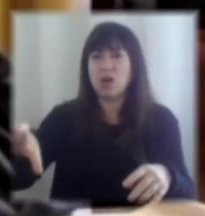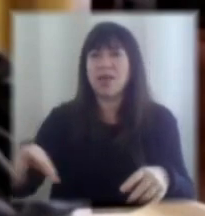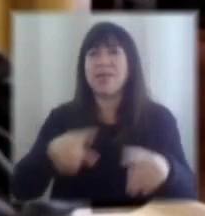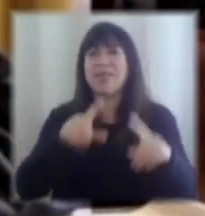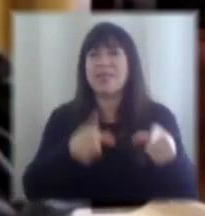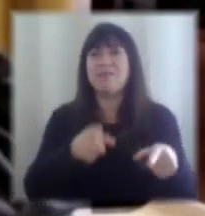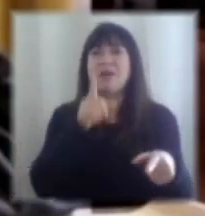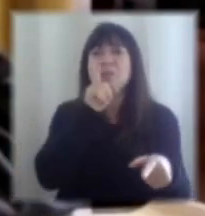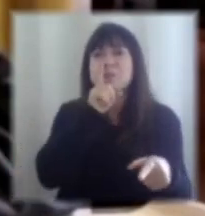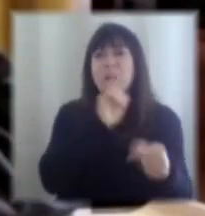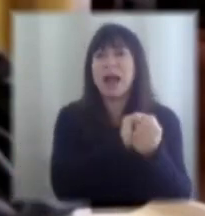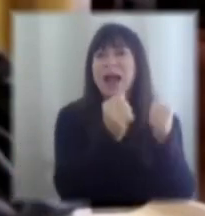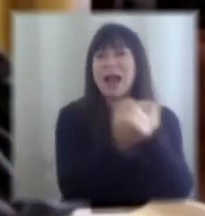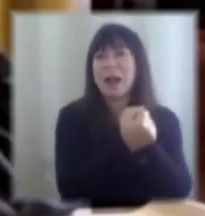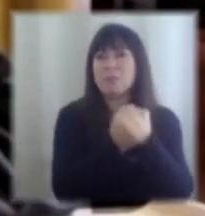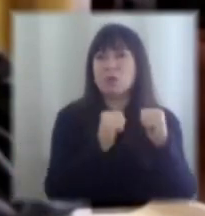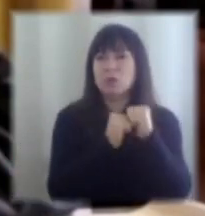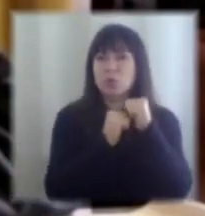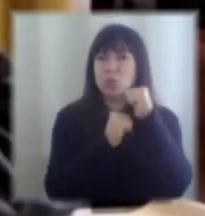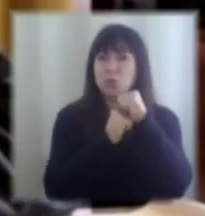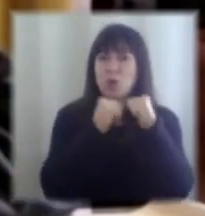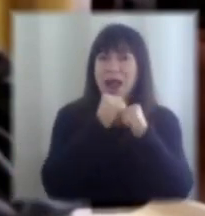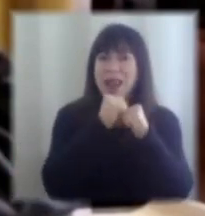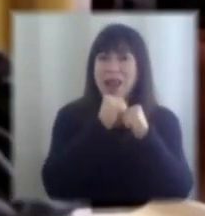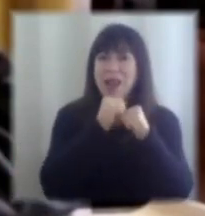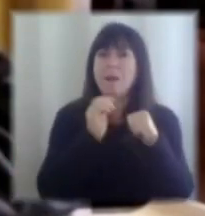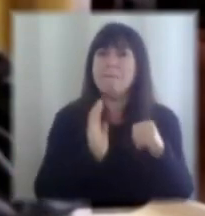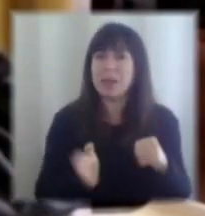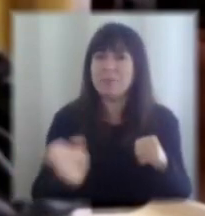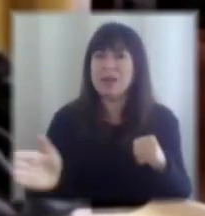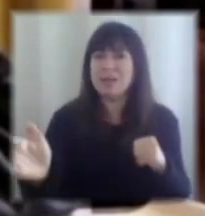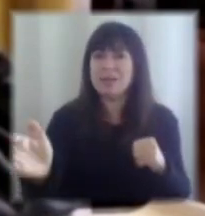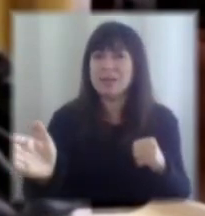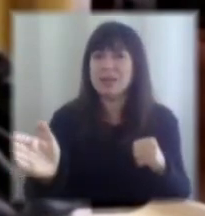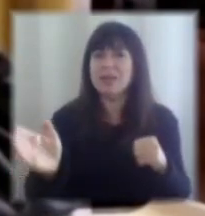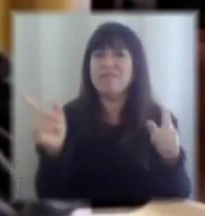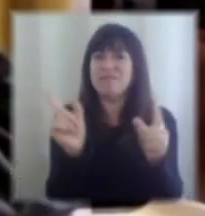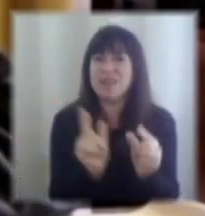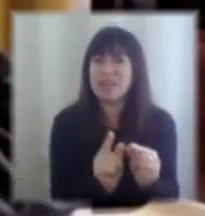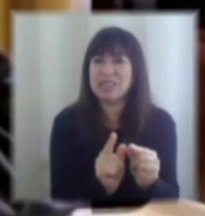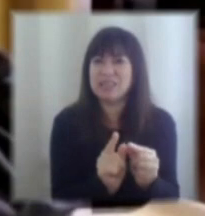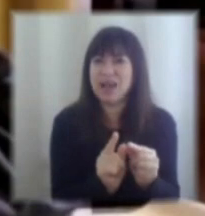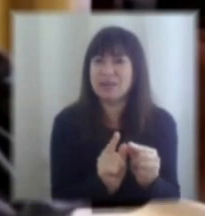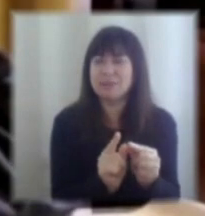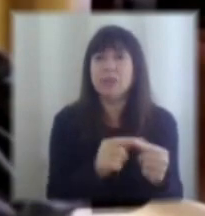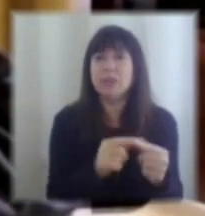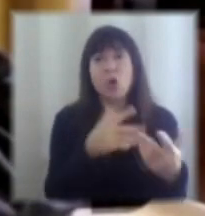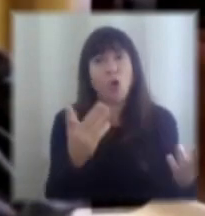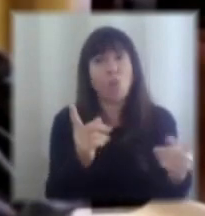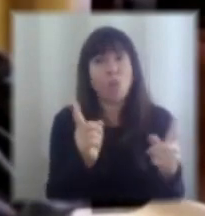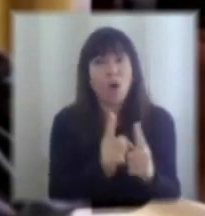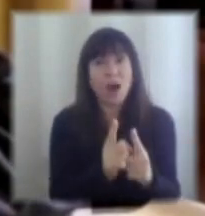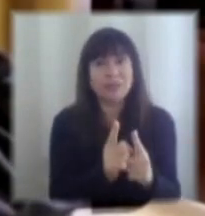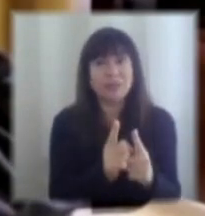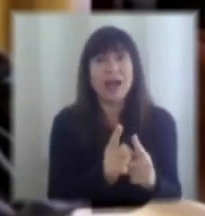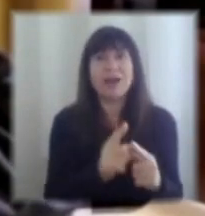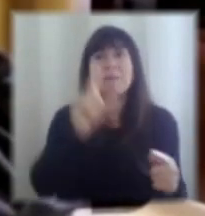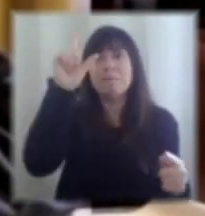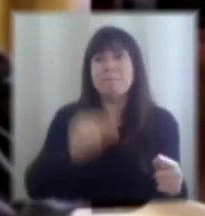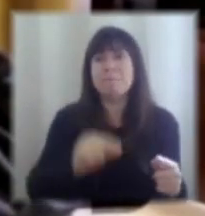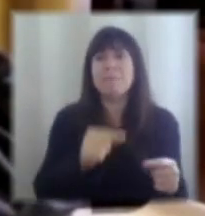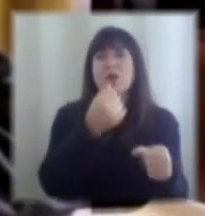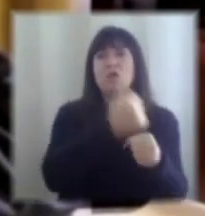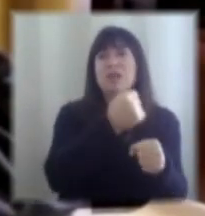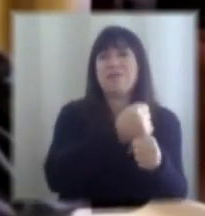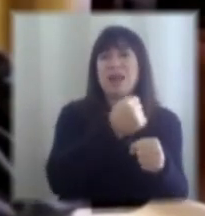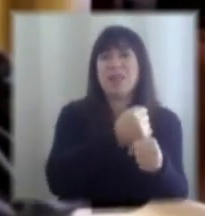estructural un cambio permanente y que esas industrias se van a achicar y como se van a achicar van a haber menos actores es decir van a haber actores que van a